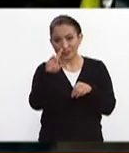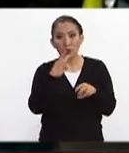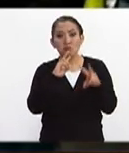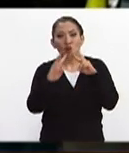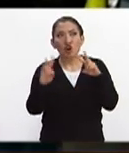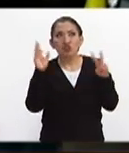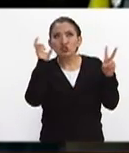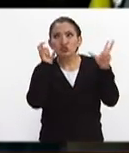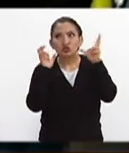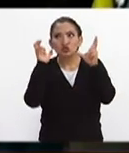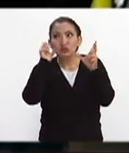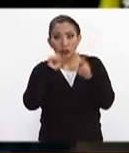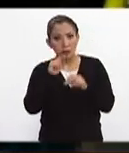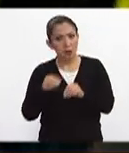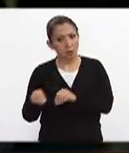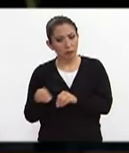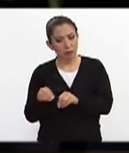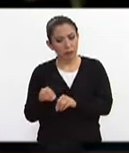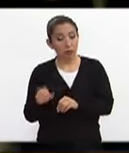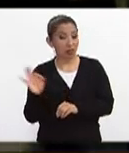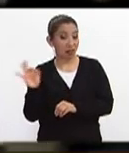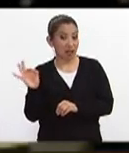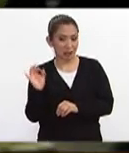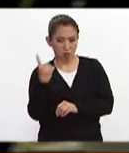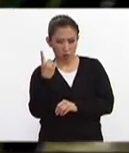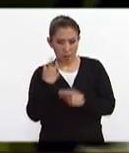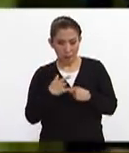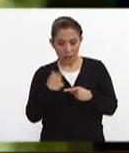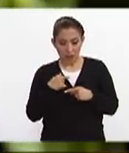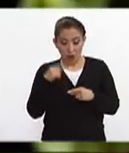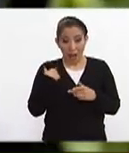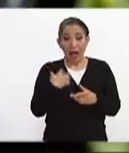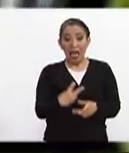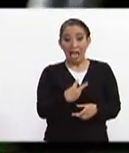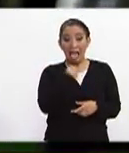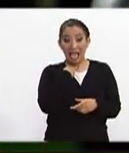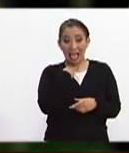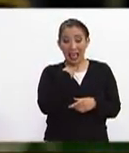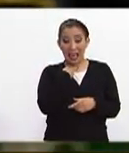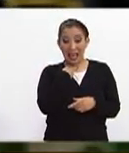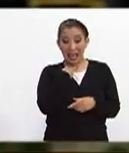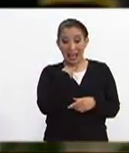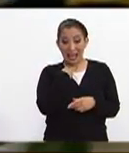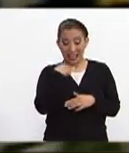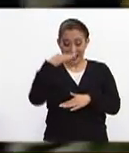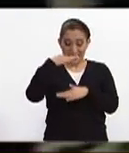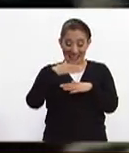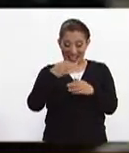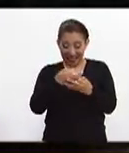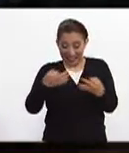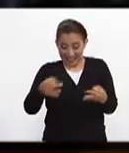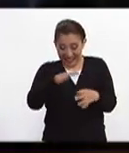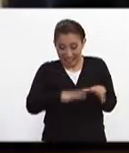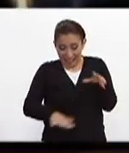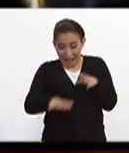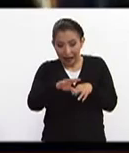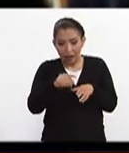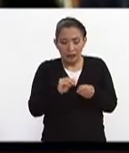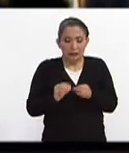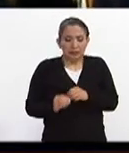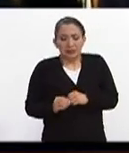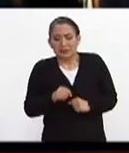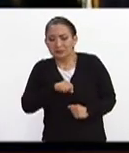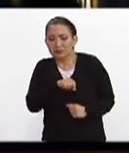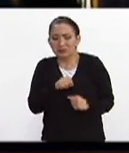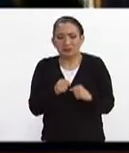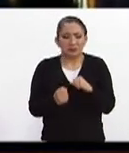voces hay movimiento el movimiento puede ser que si una persona se quedó atrapada entre los escombros tiende a moverse